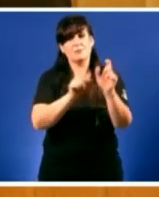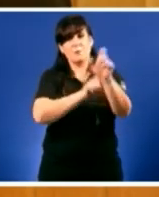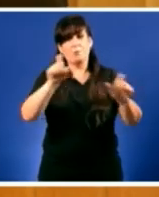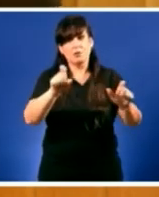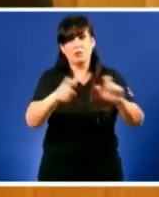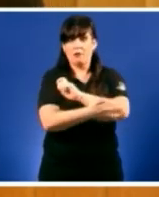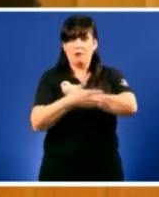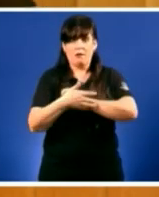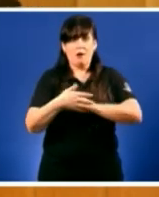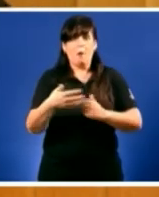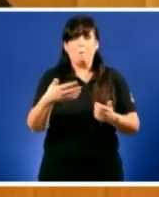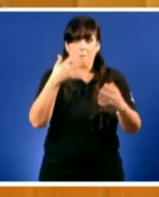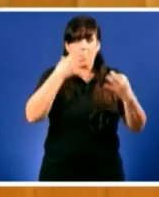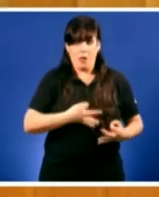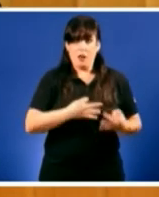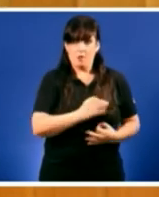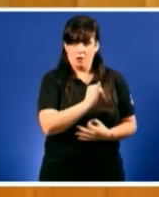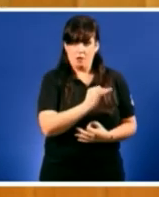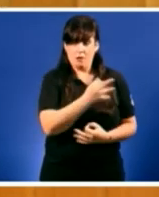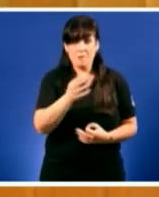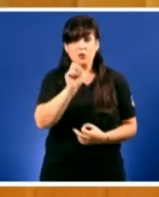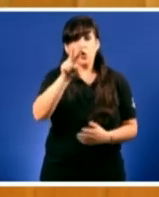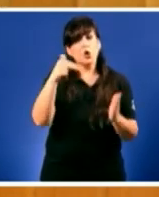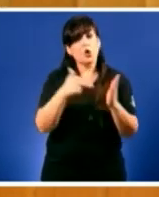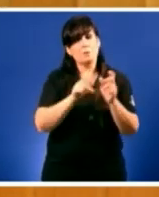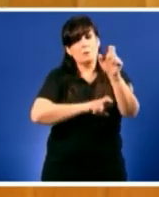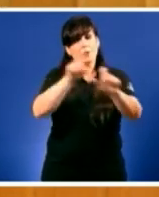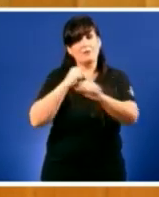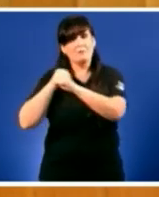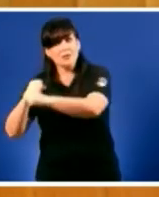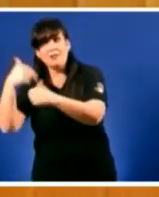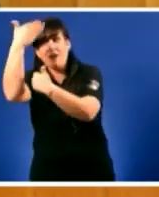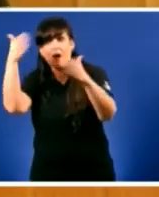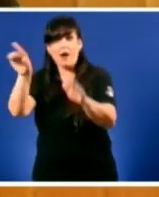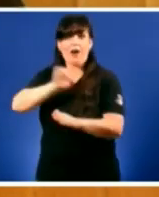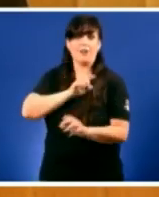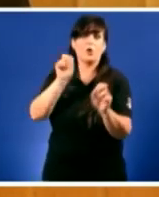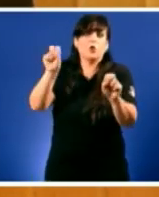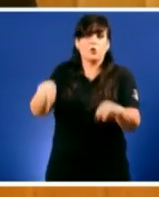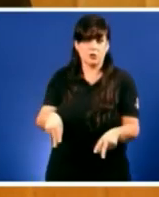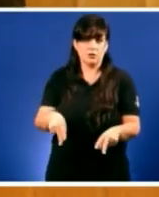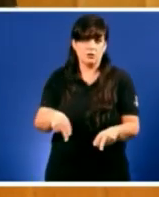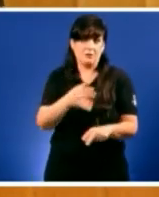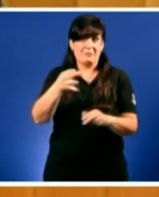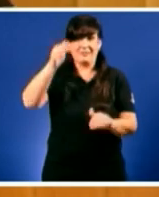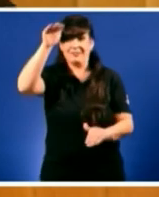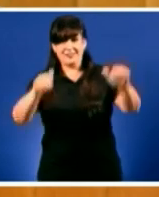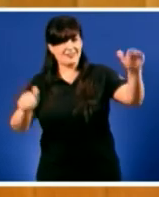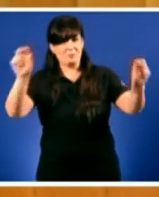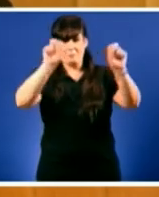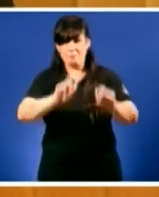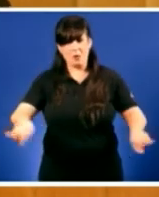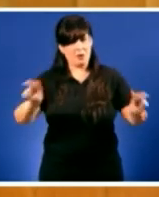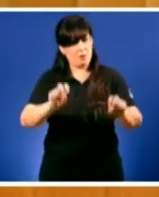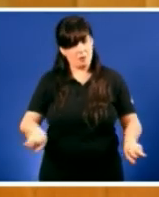pobreza máis de 12 mil dependentes sen atender alerta do incremento brutal das desigualdades dos